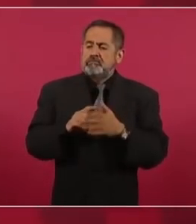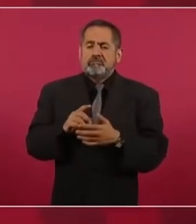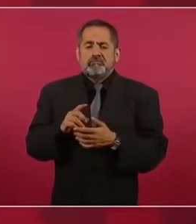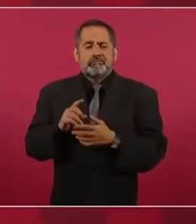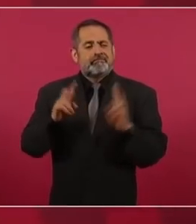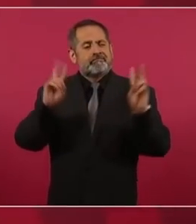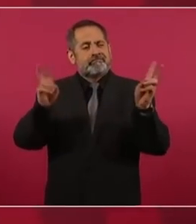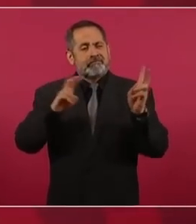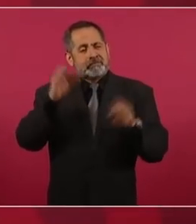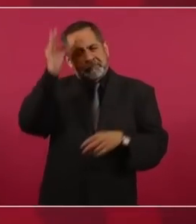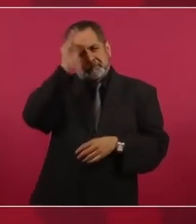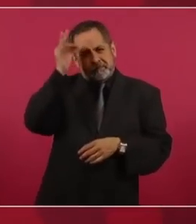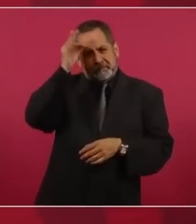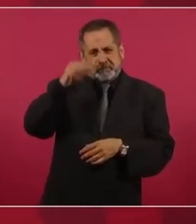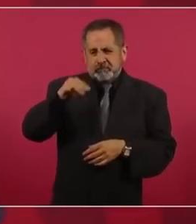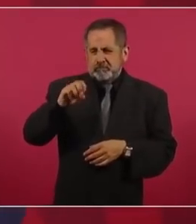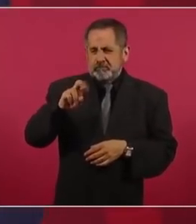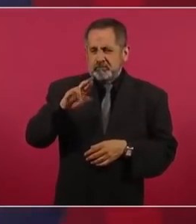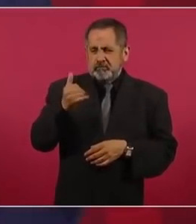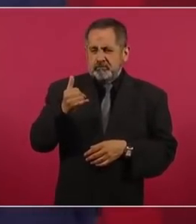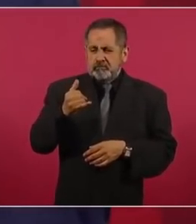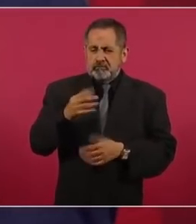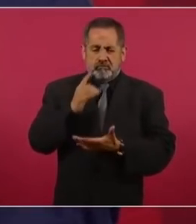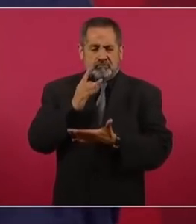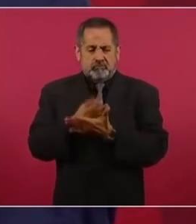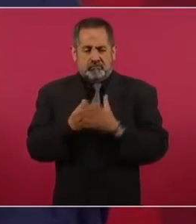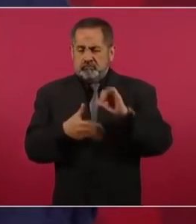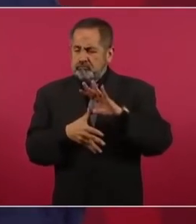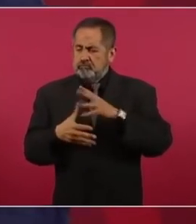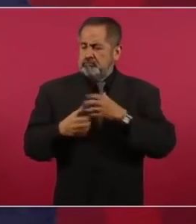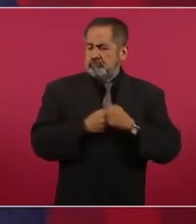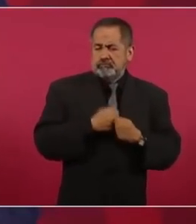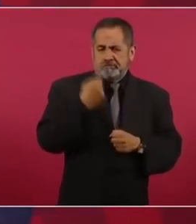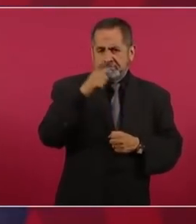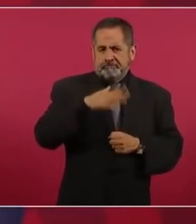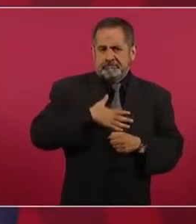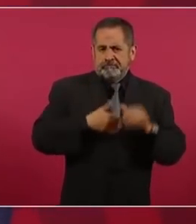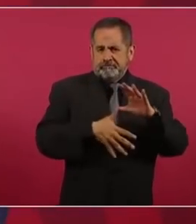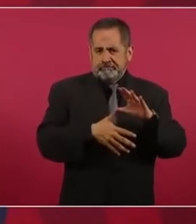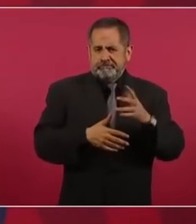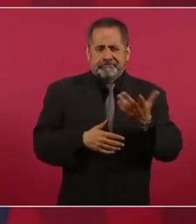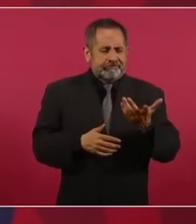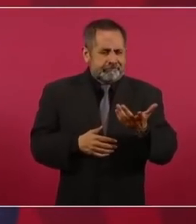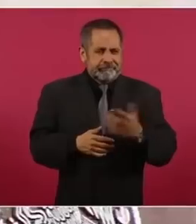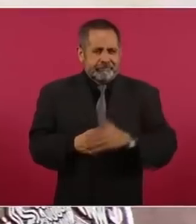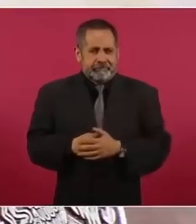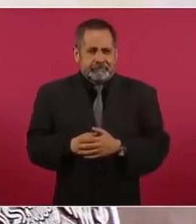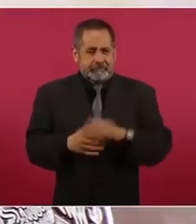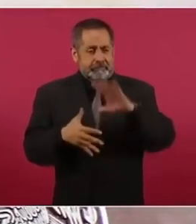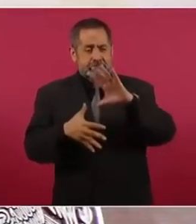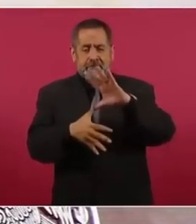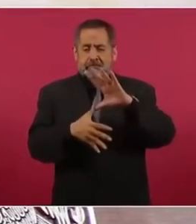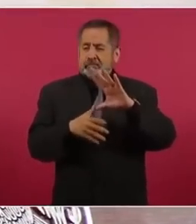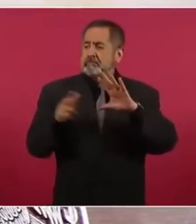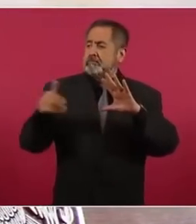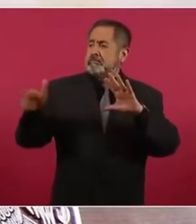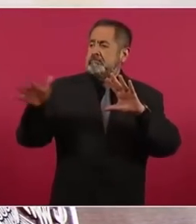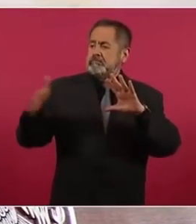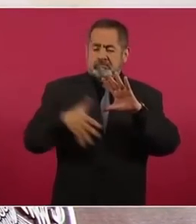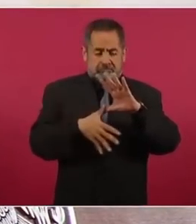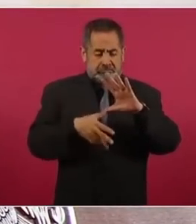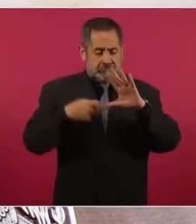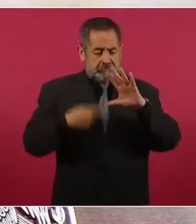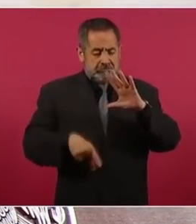ni con la consigna de que América para los americanos,